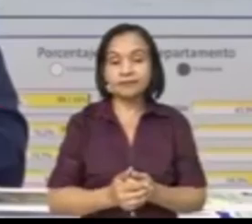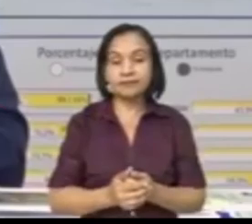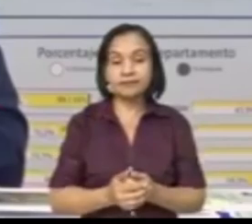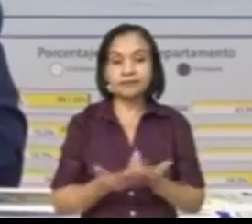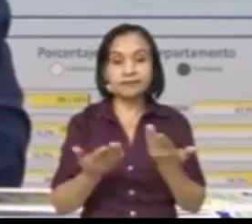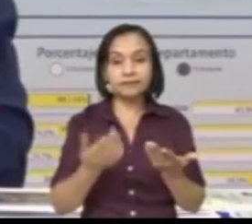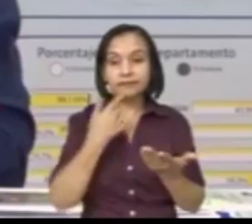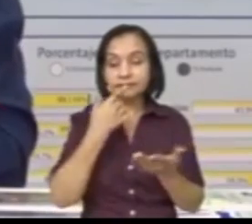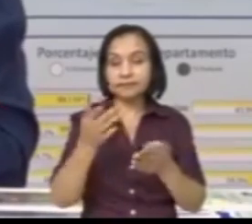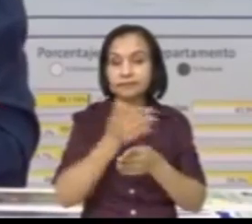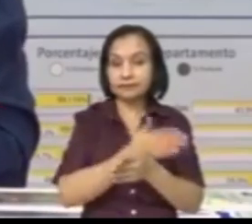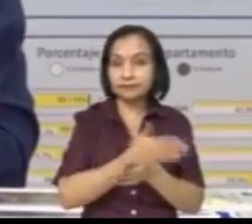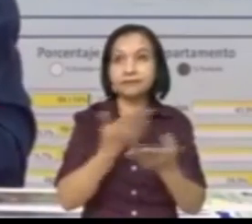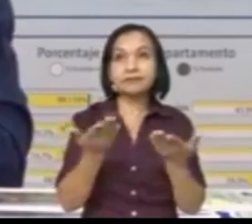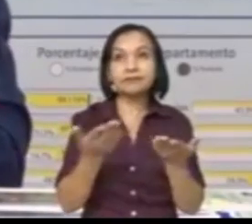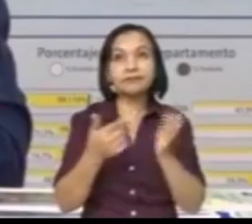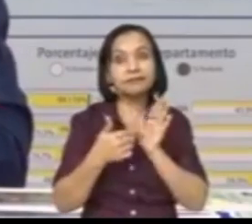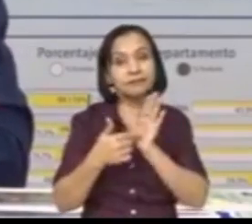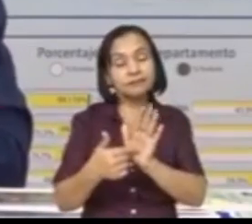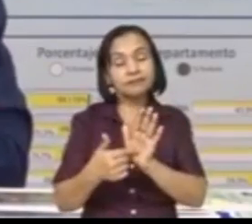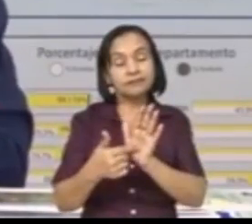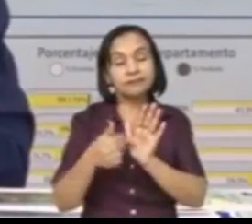Para Noticias 12, Gabriela Solórzano.